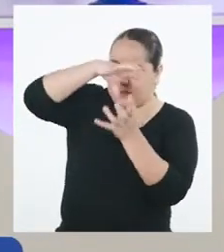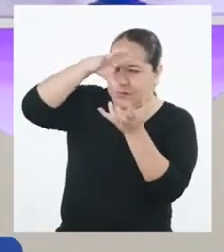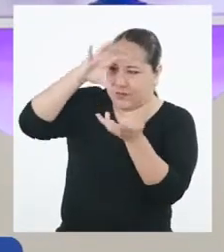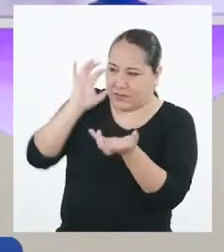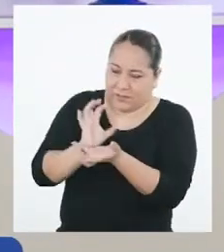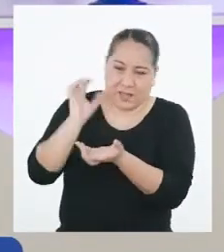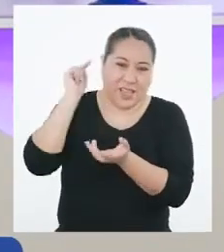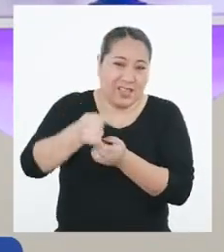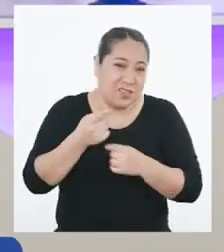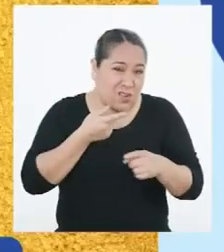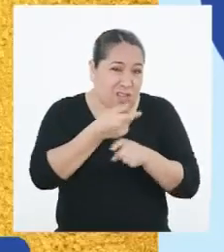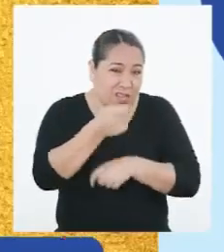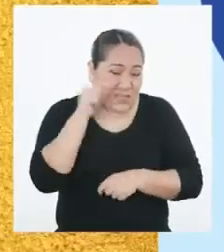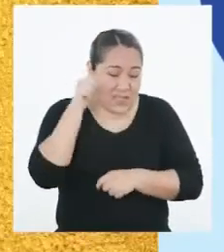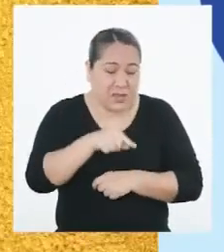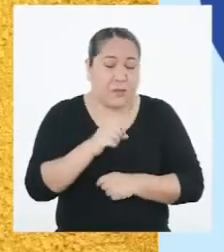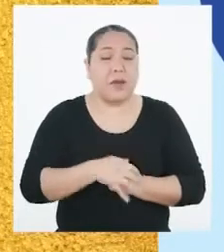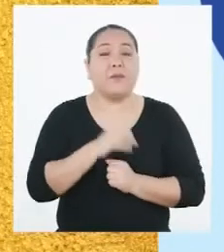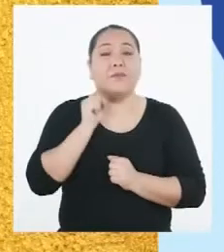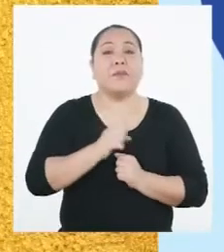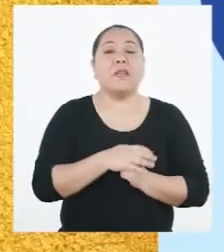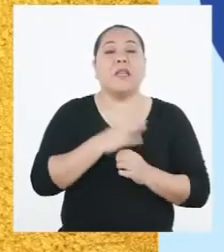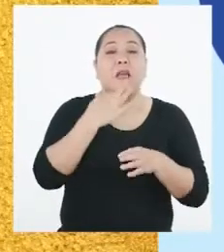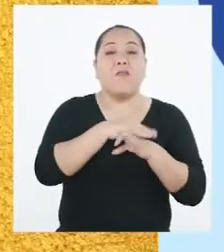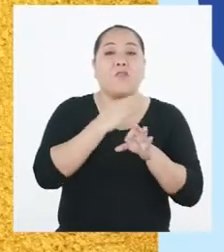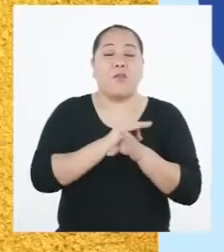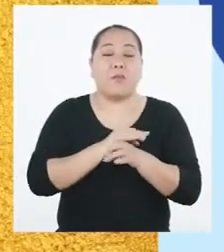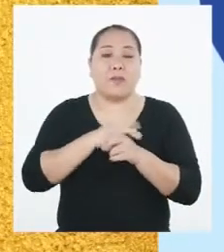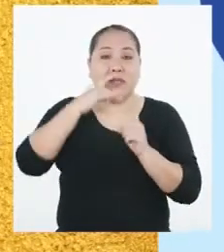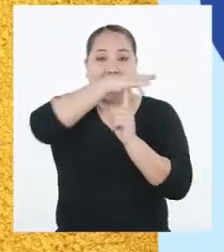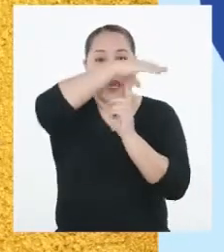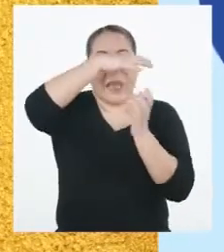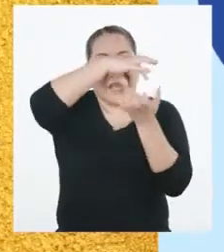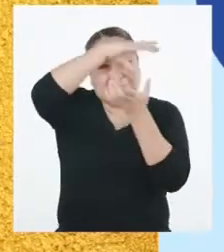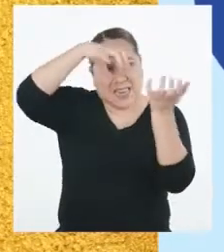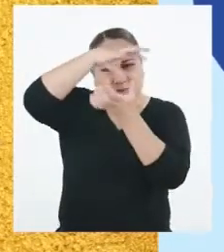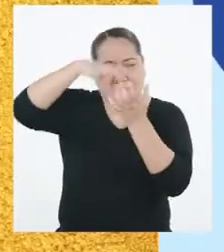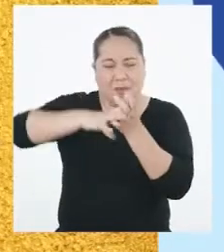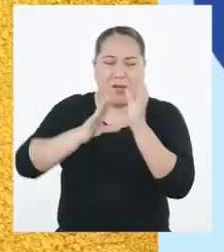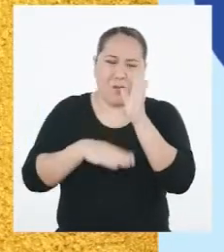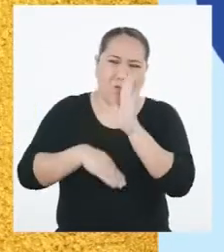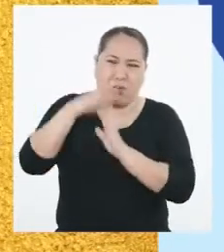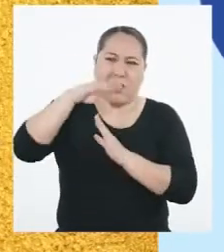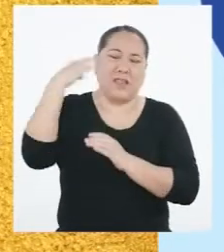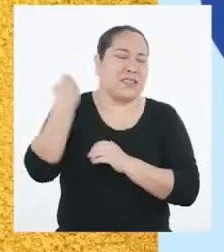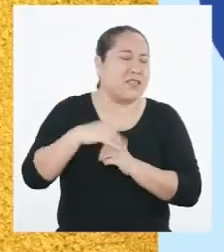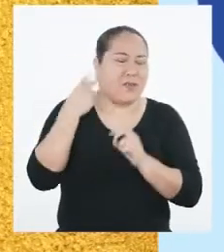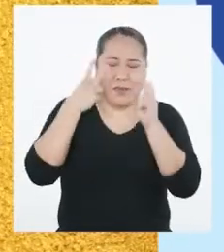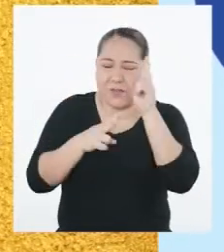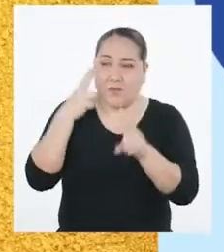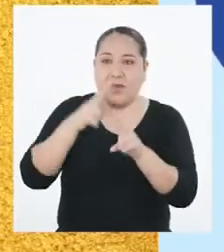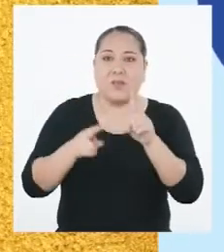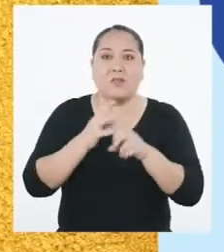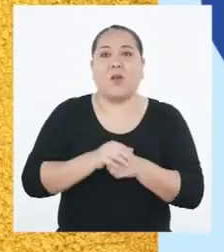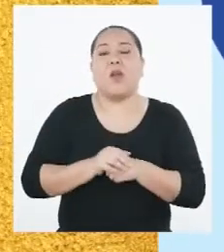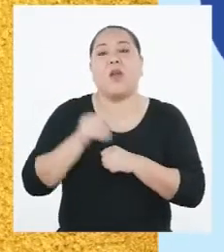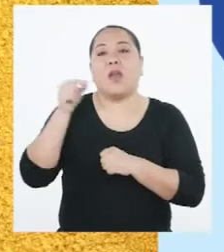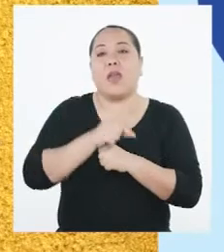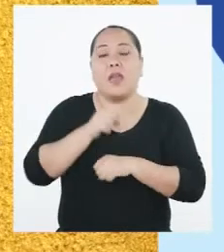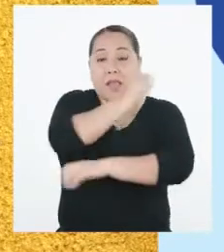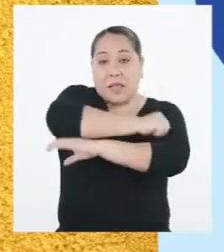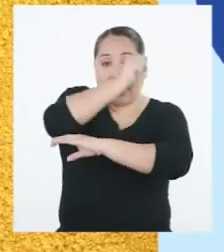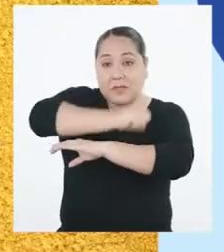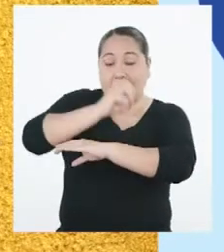invernadero tengan que ver en eso? Las condiciones de clima extremo siempre han existido en la zona andina y en la Amazonía.